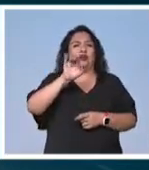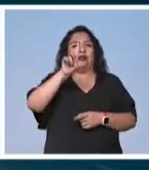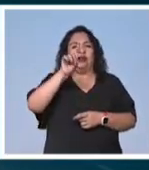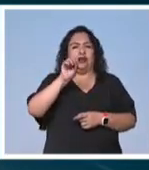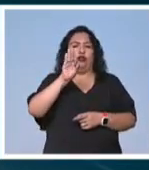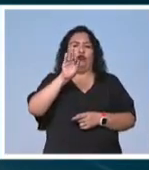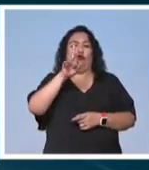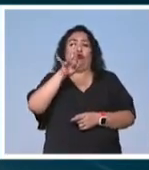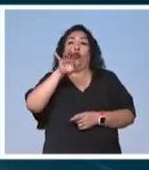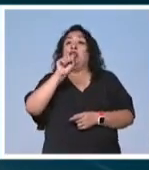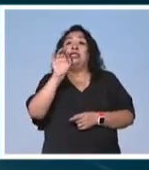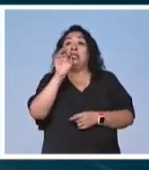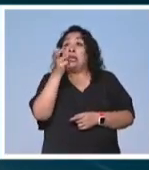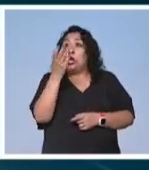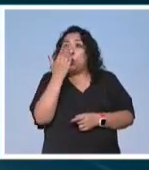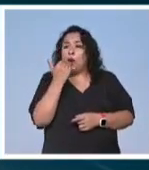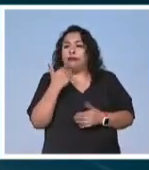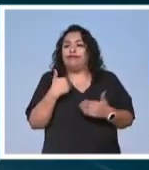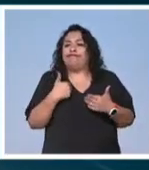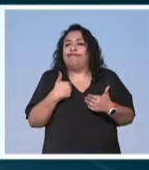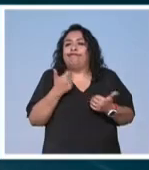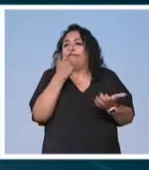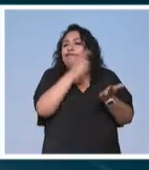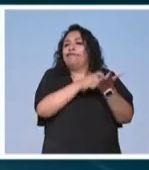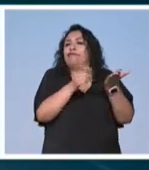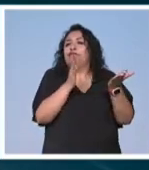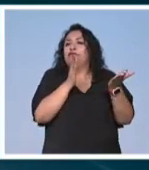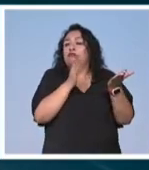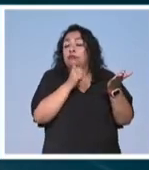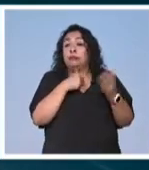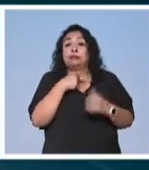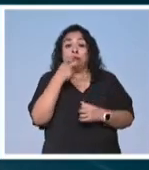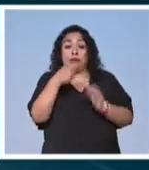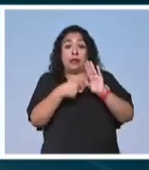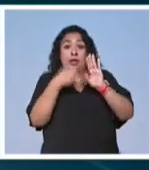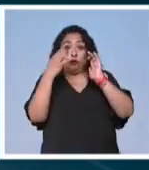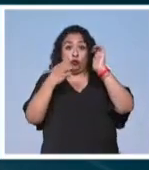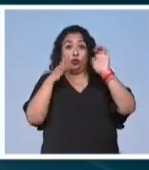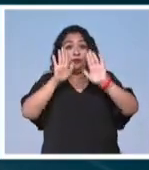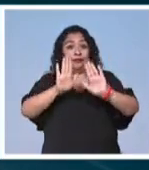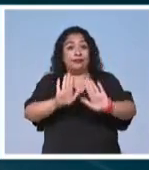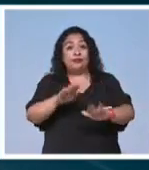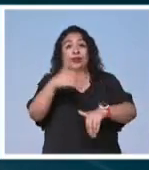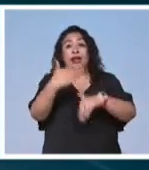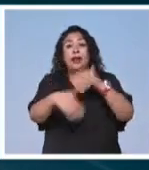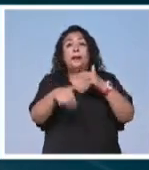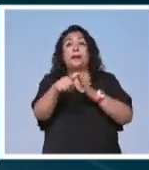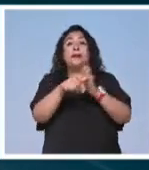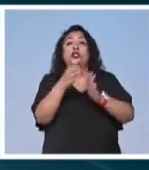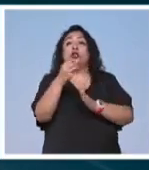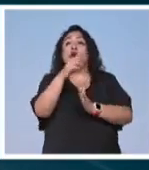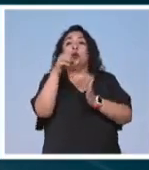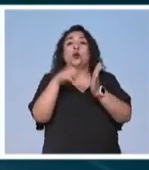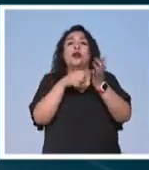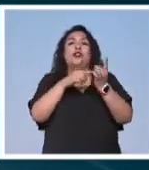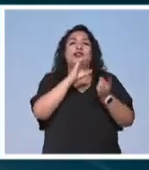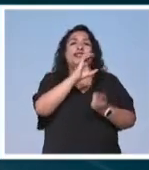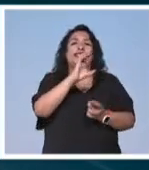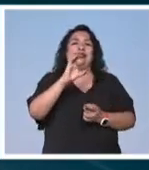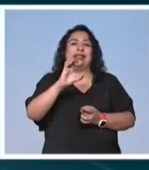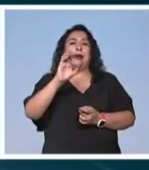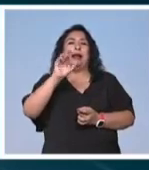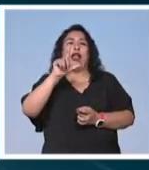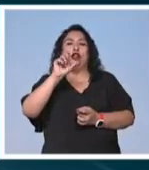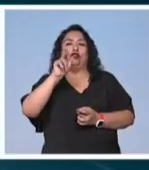sin el cual no se puede entender su obra. Esta muestra permanecerá hasta el mes de octubre en el Complejo Cultural Los Pinos.